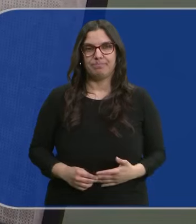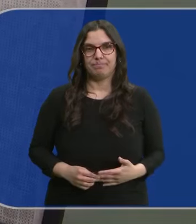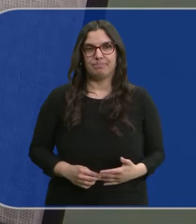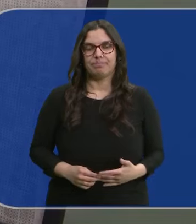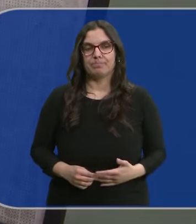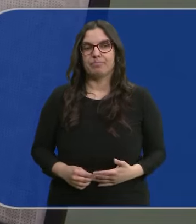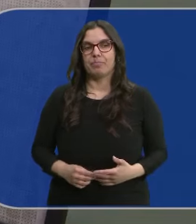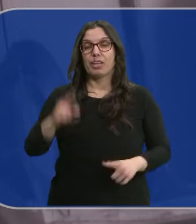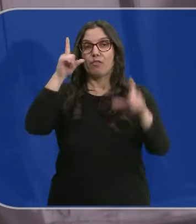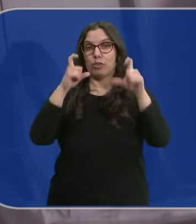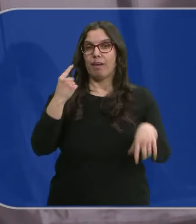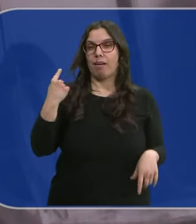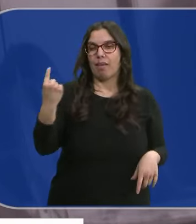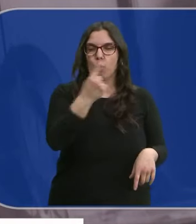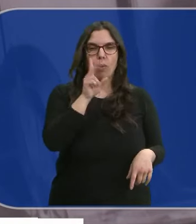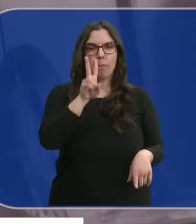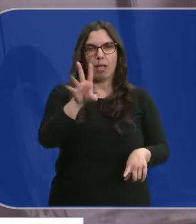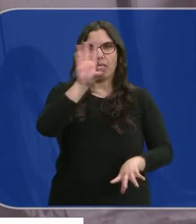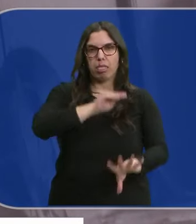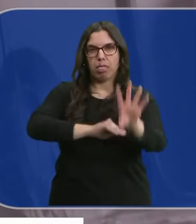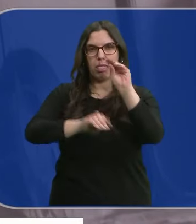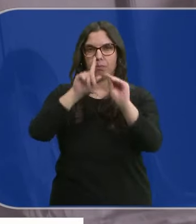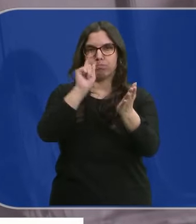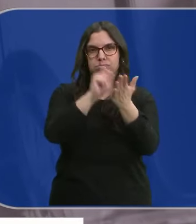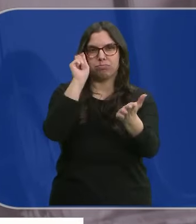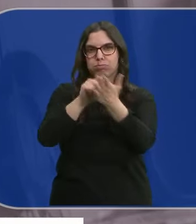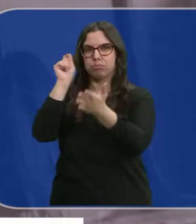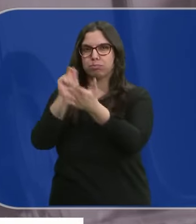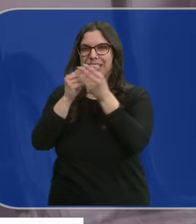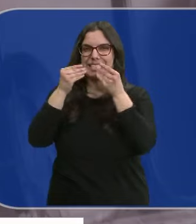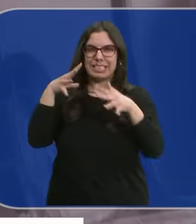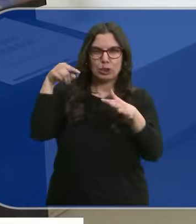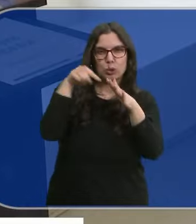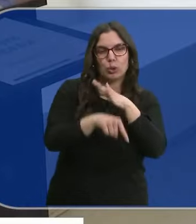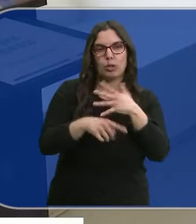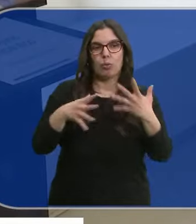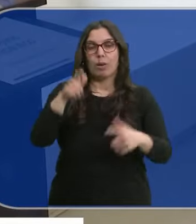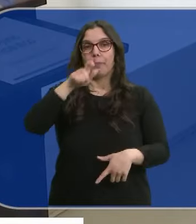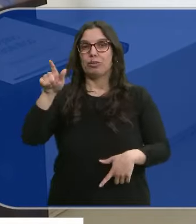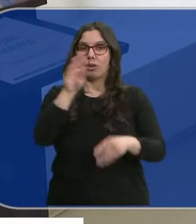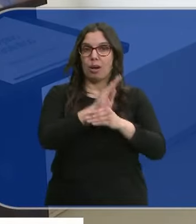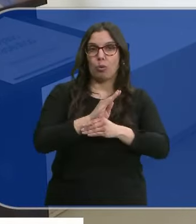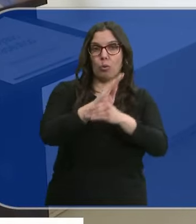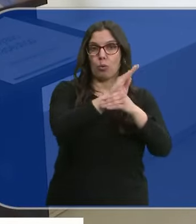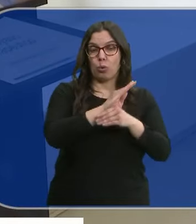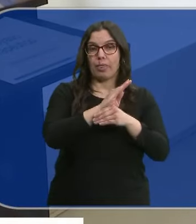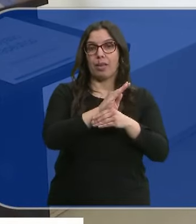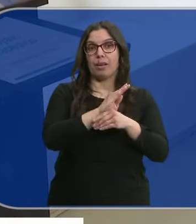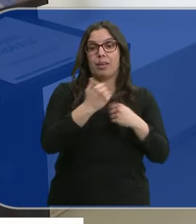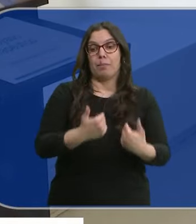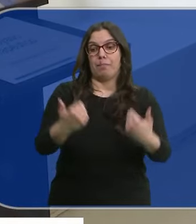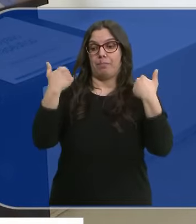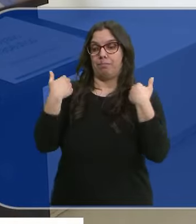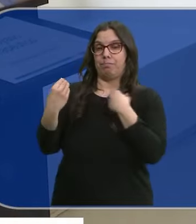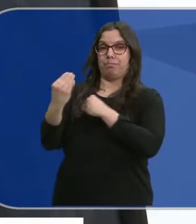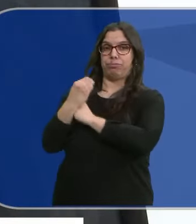Mirar cada una de estas fotografías y entender de un vistazo la historia que tienen detrás. La de los que cuidan y la de los